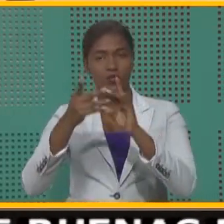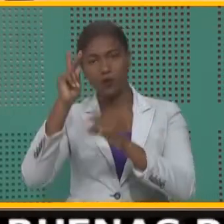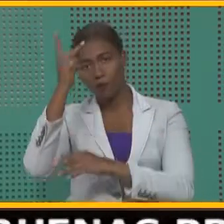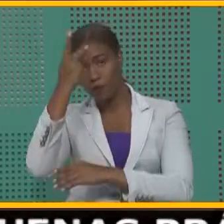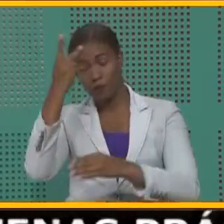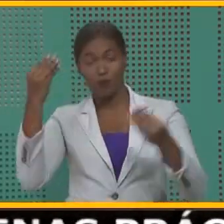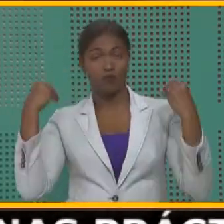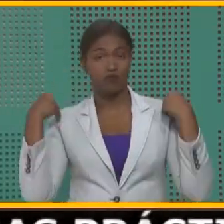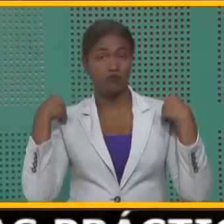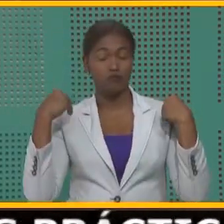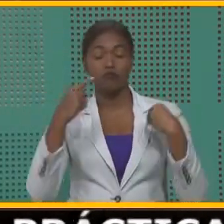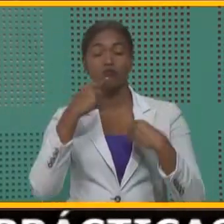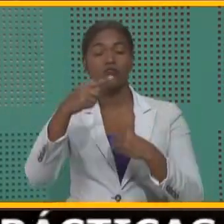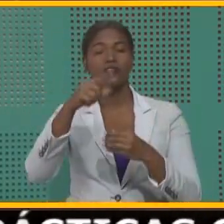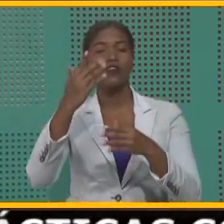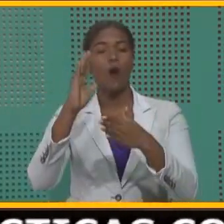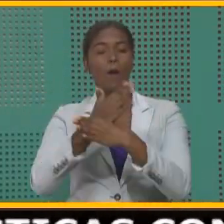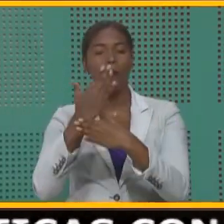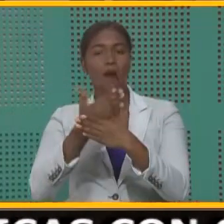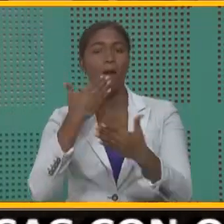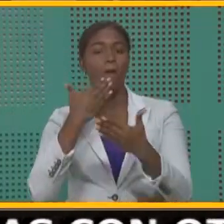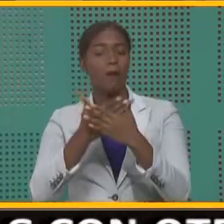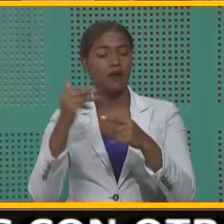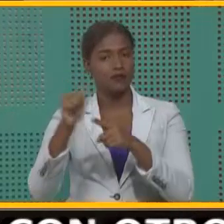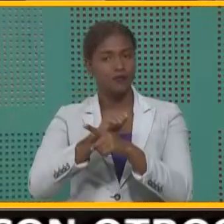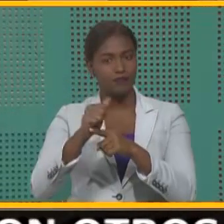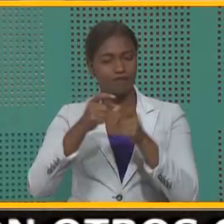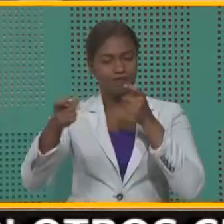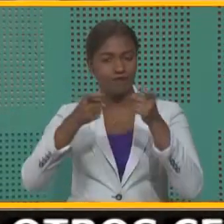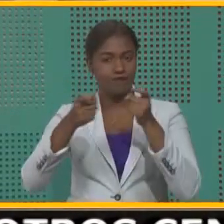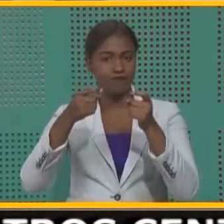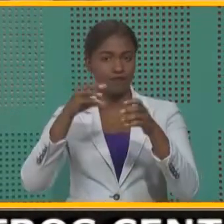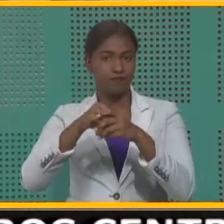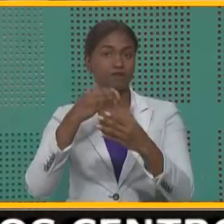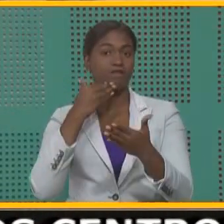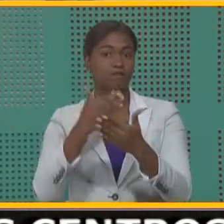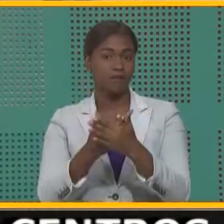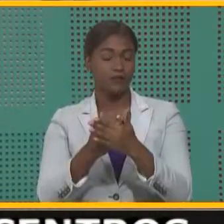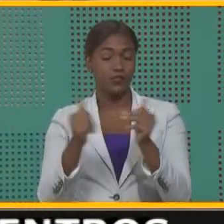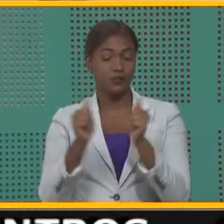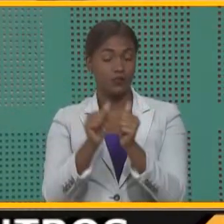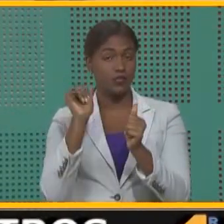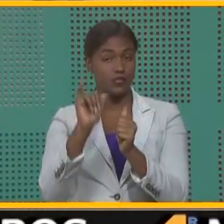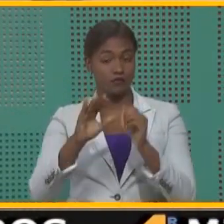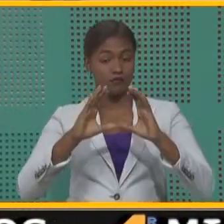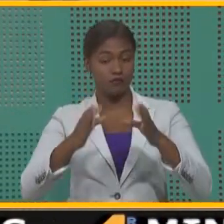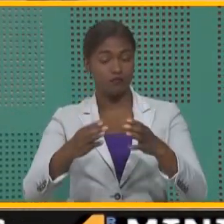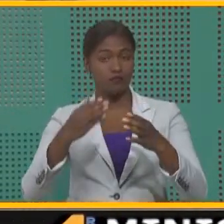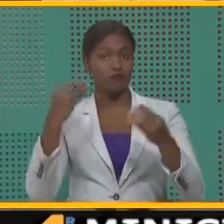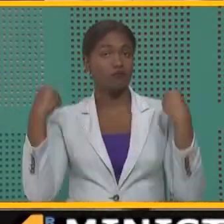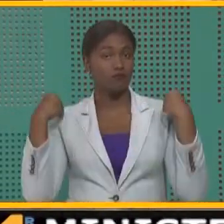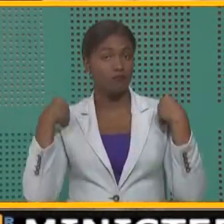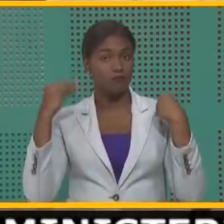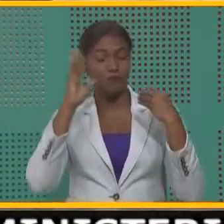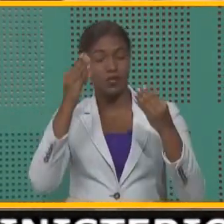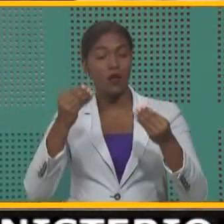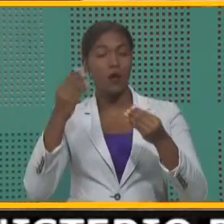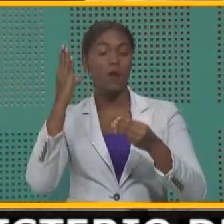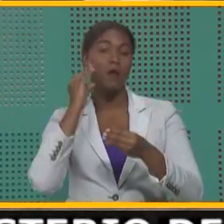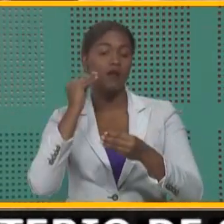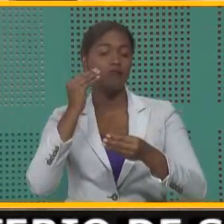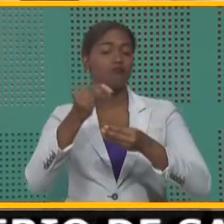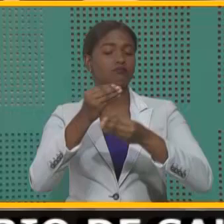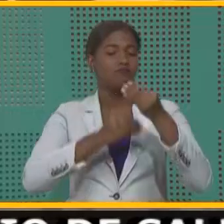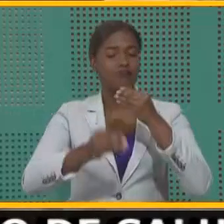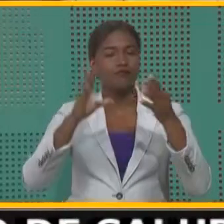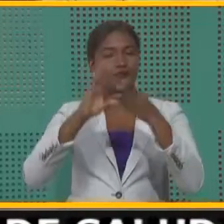de Salud, con quienes compartió las buenas prácticas de gestión de la calidad. Con estos centros de salud, intercambió las experiencias que